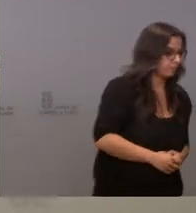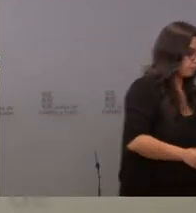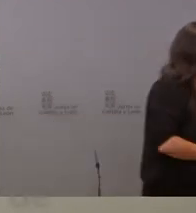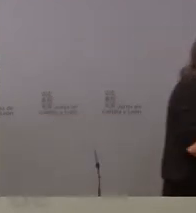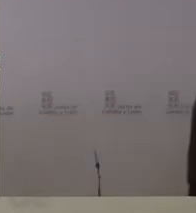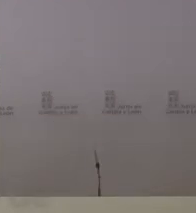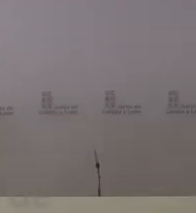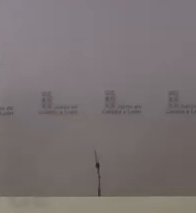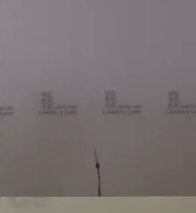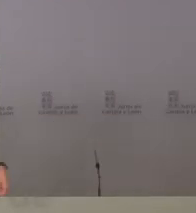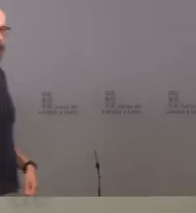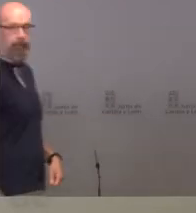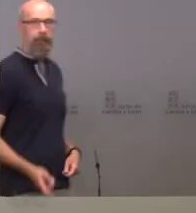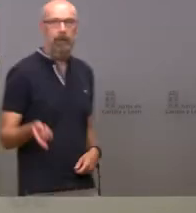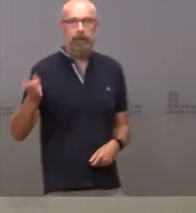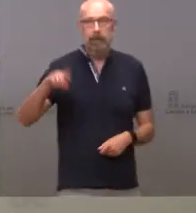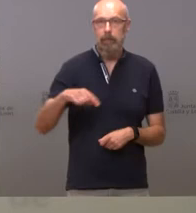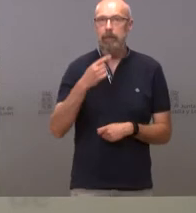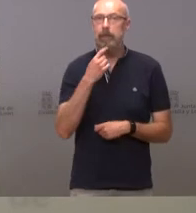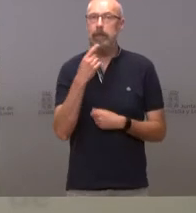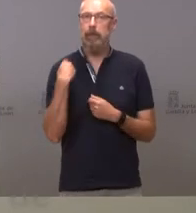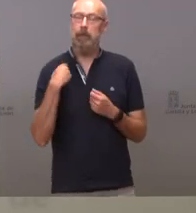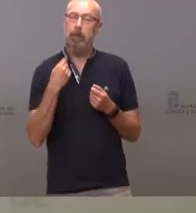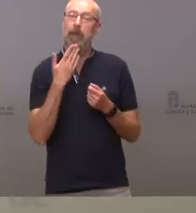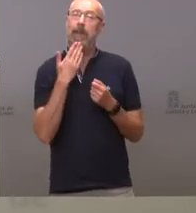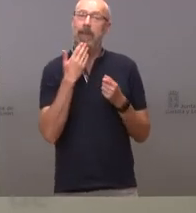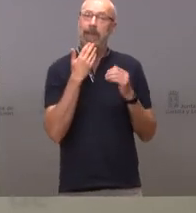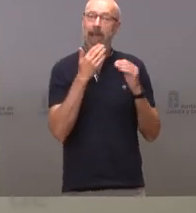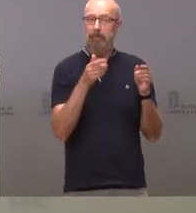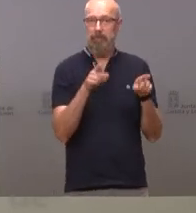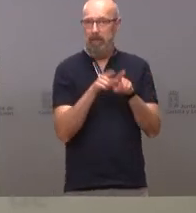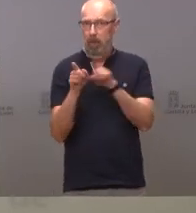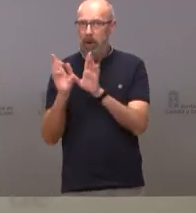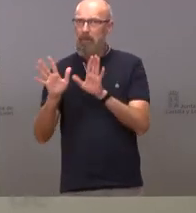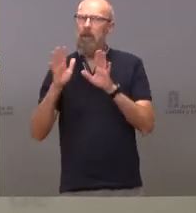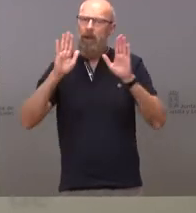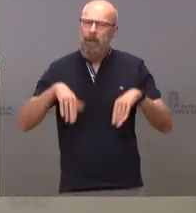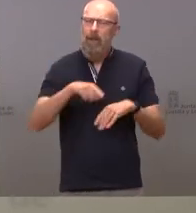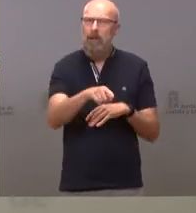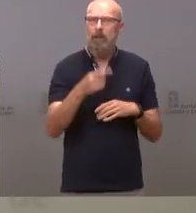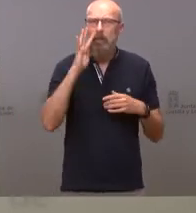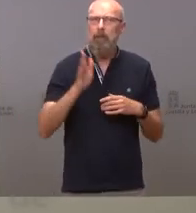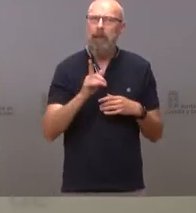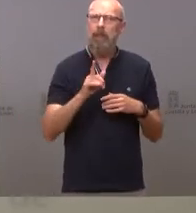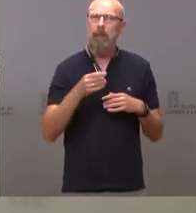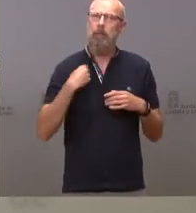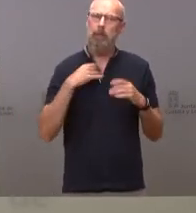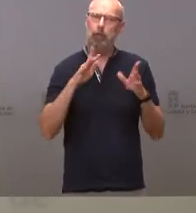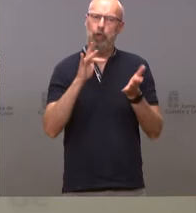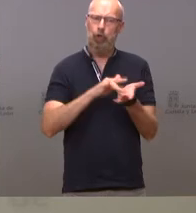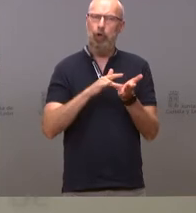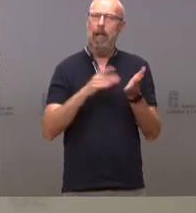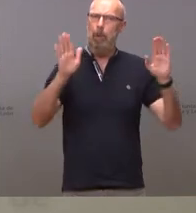Y aquí achacan este incremento independientemente del tramo de edad. No sé si puede haber tenido algún efecto la apertura del ocio nocturno,